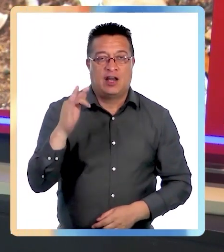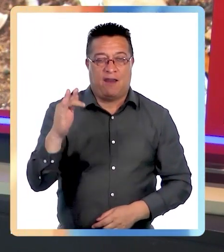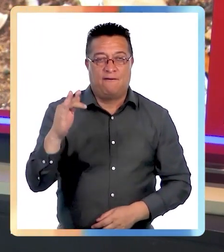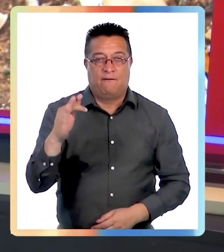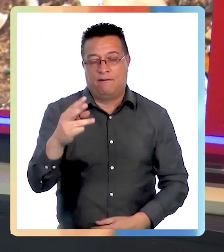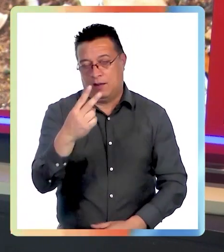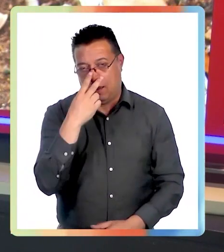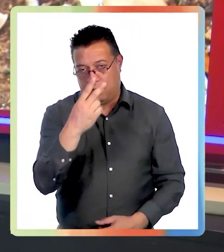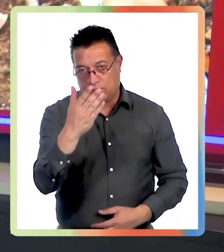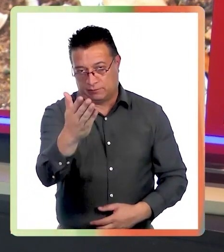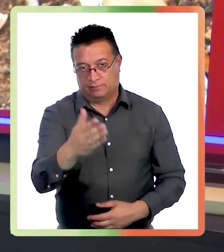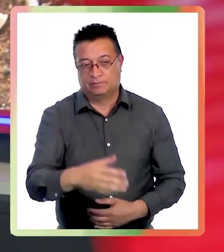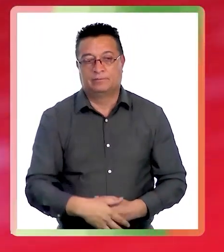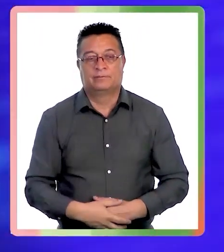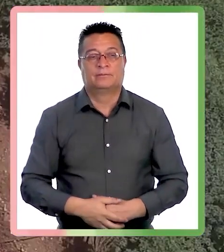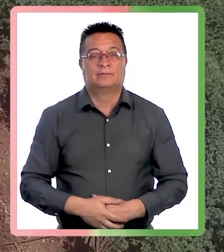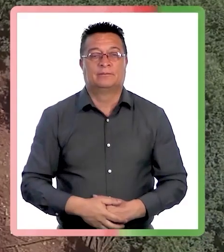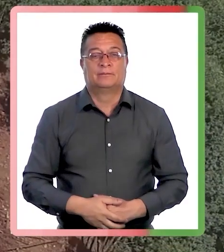nos cuenta más detalles.